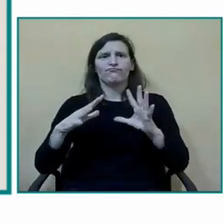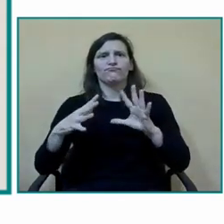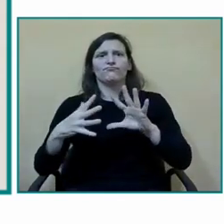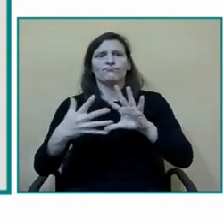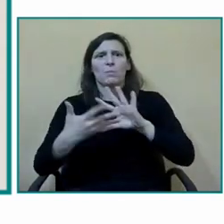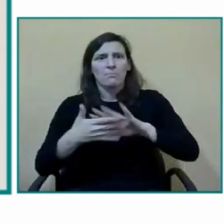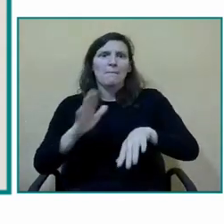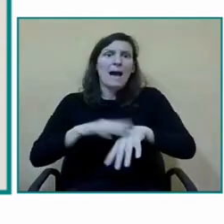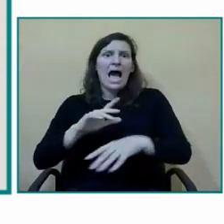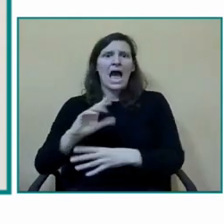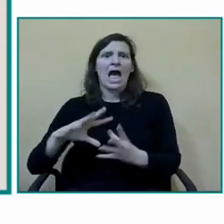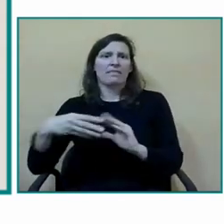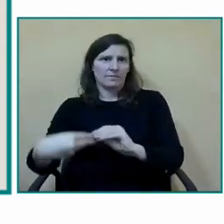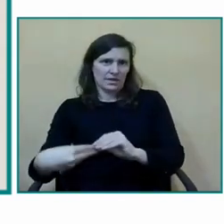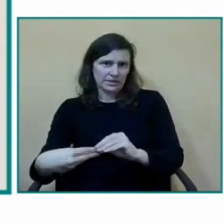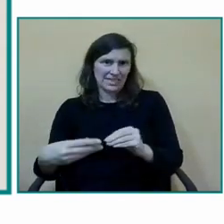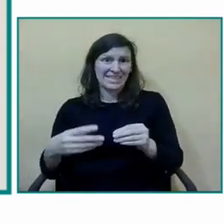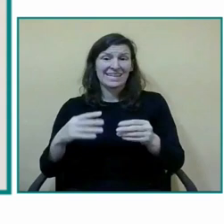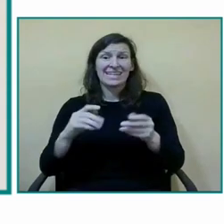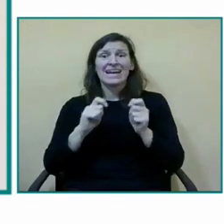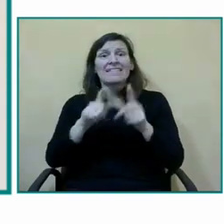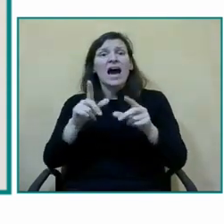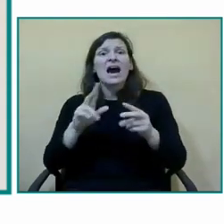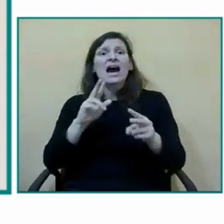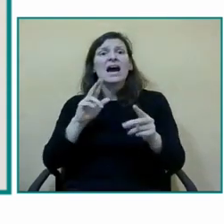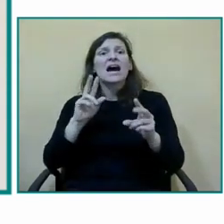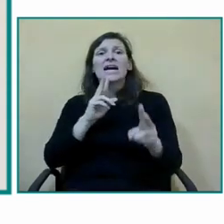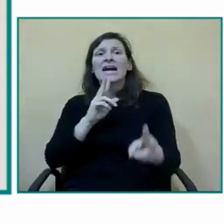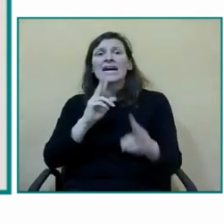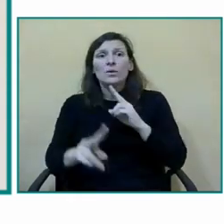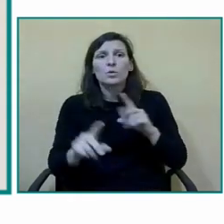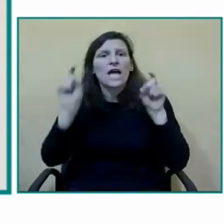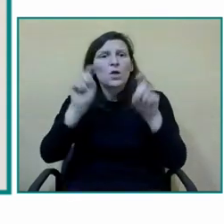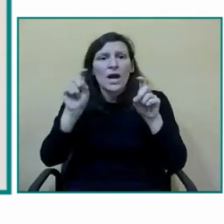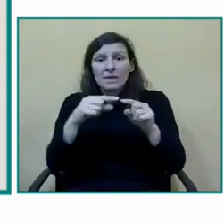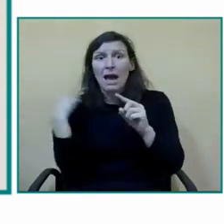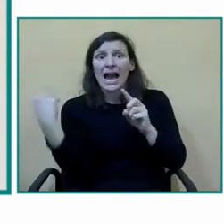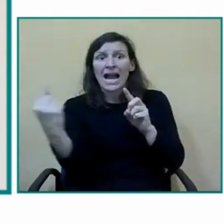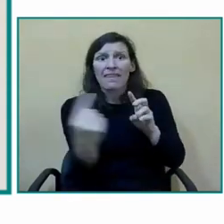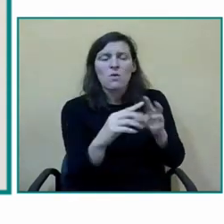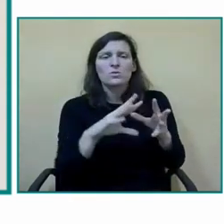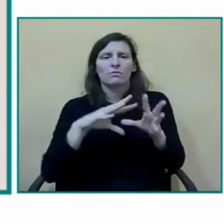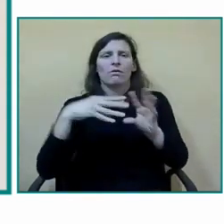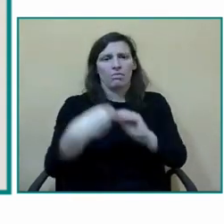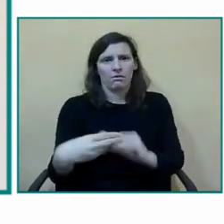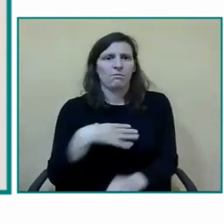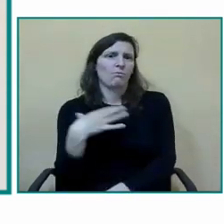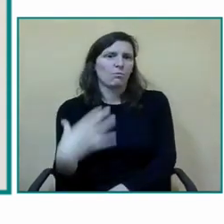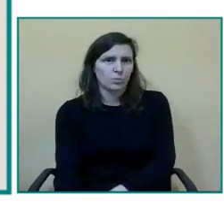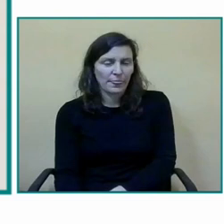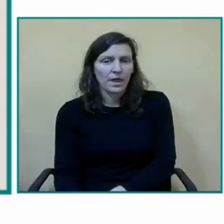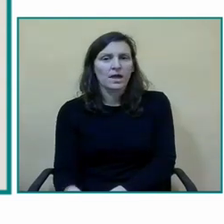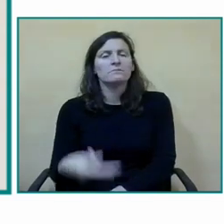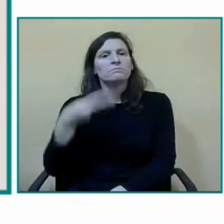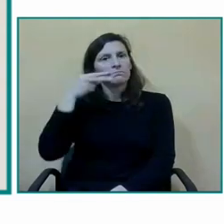el mismo para dar una respuesta educativa de calidad a todo a todo el alumnado sin excepciones nos